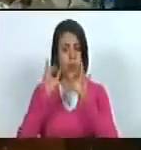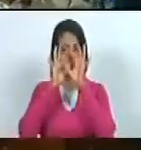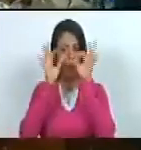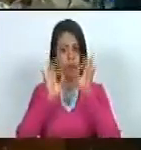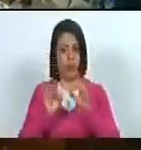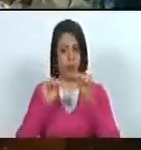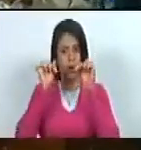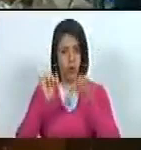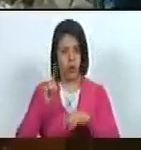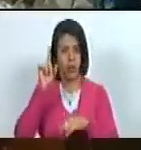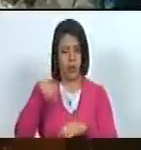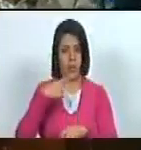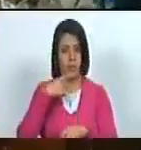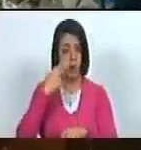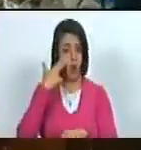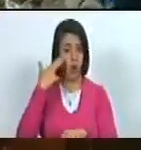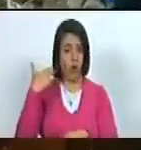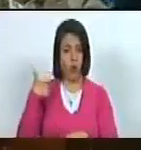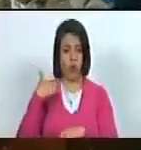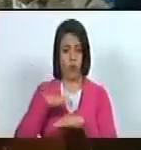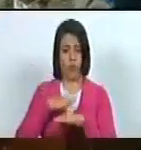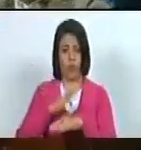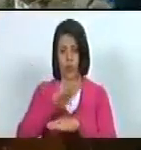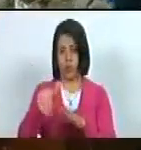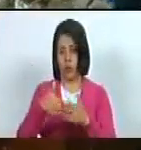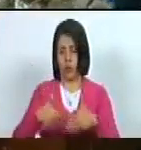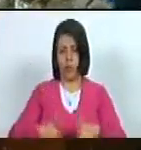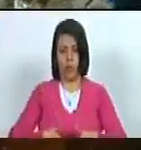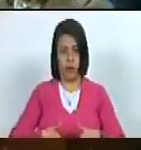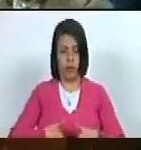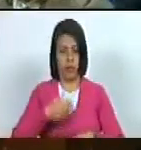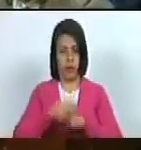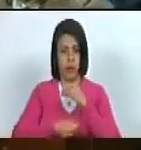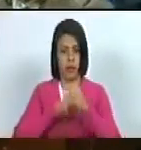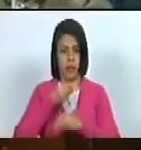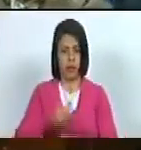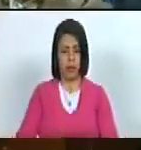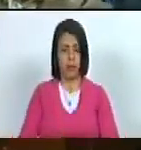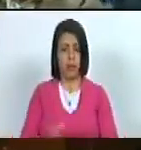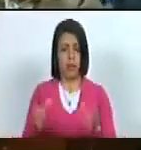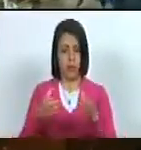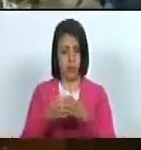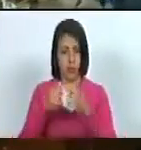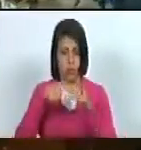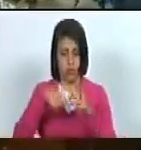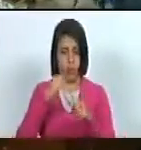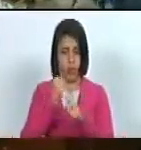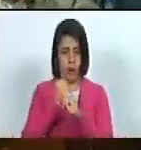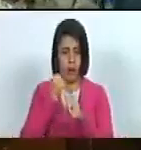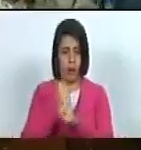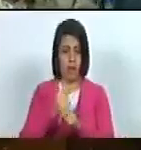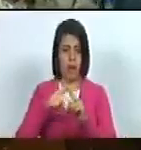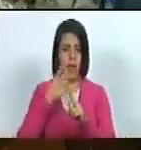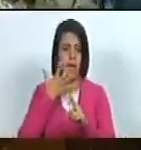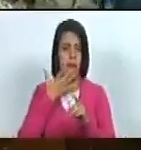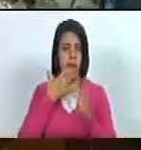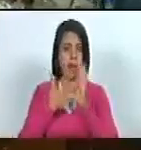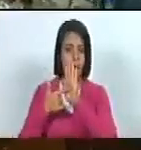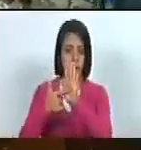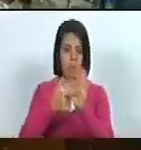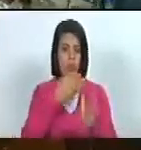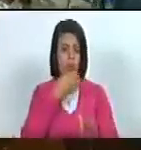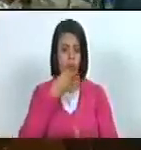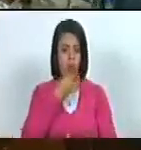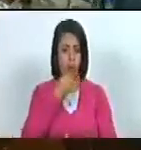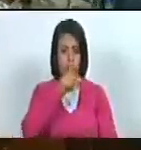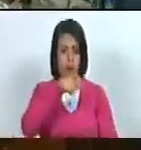manera hoy también nos llena de orgullo por todo ese esfuerzo que ha venido realizando este equipo pero que además es ejemplo de la juventud